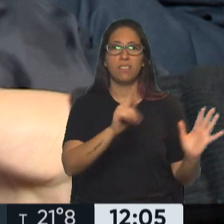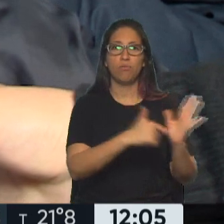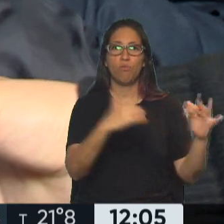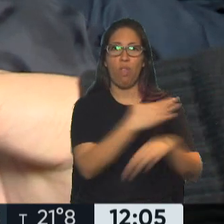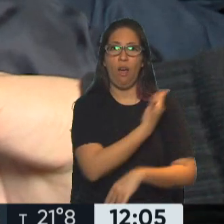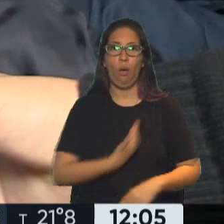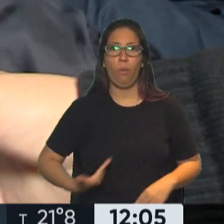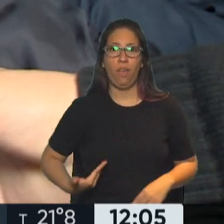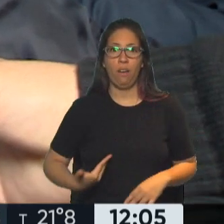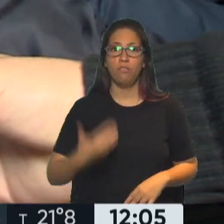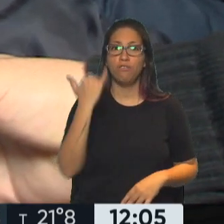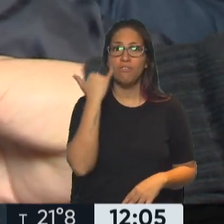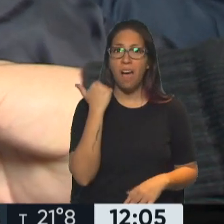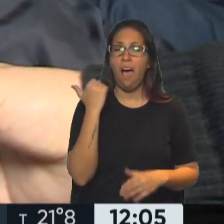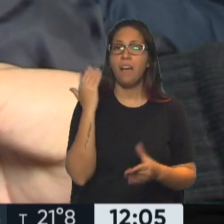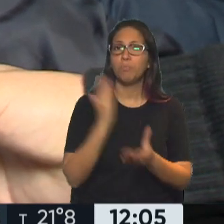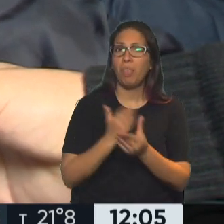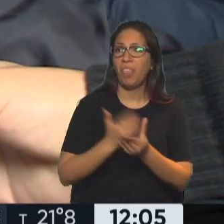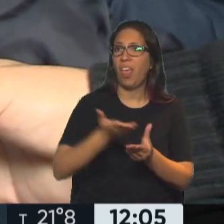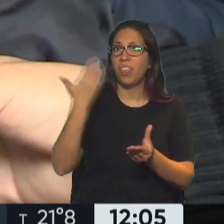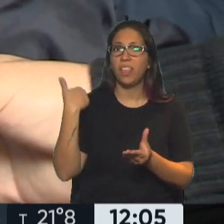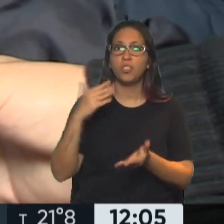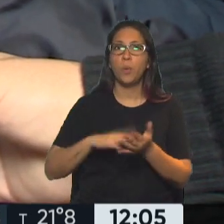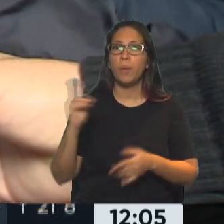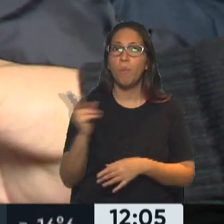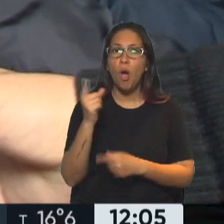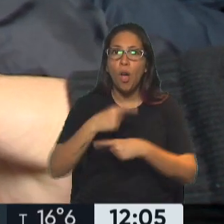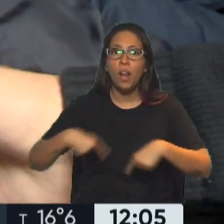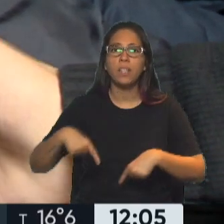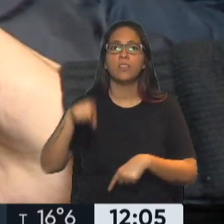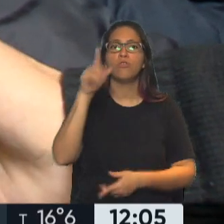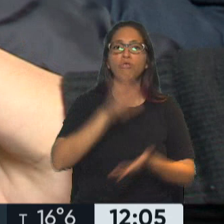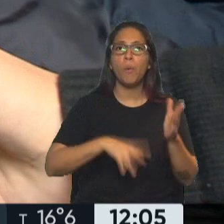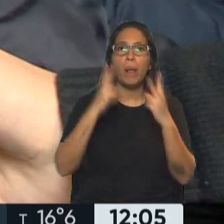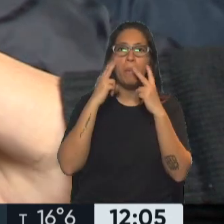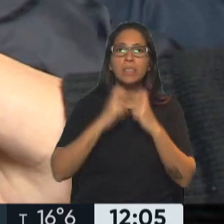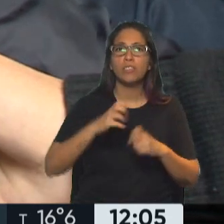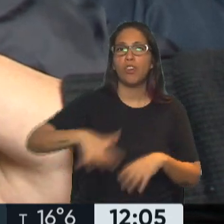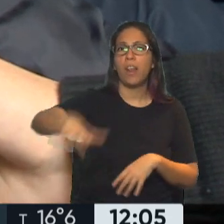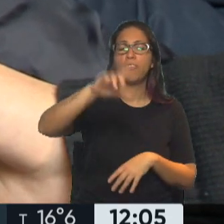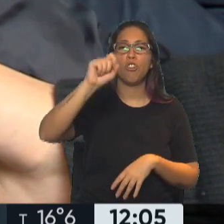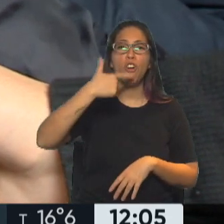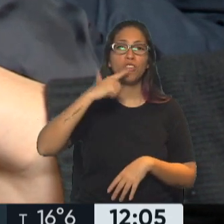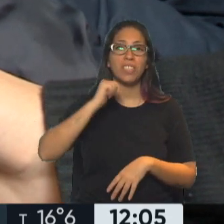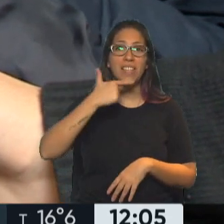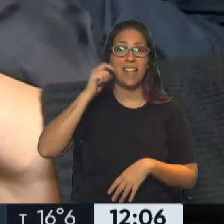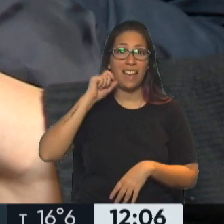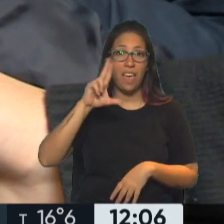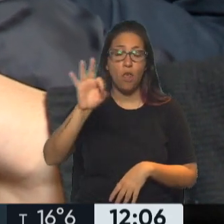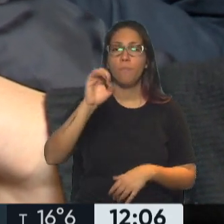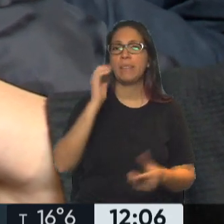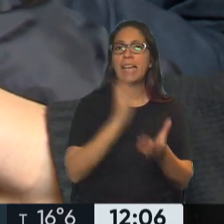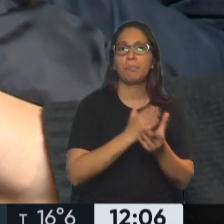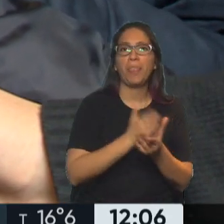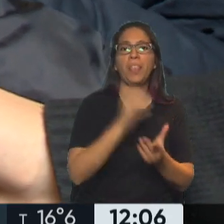lo han hecho en el expediente de las morgues, lo han hecho en el expediente de las investigaciones por Costa Salguero, lo han hecho en el expediente por